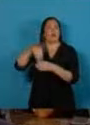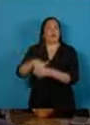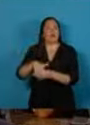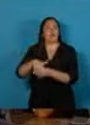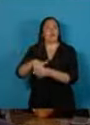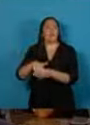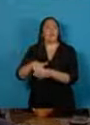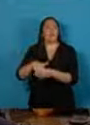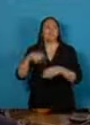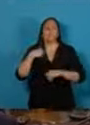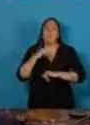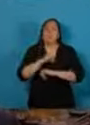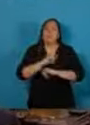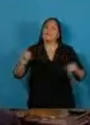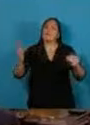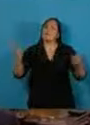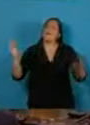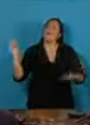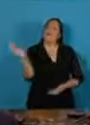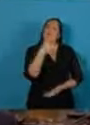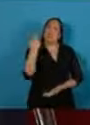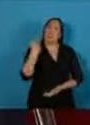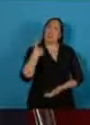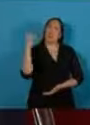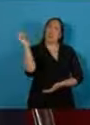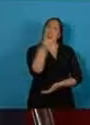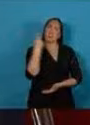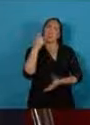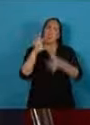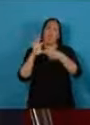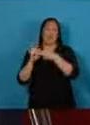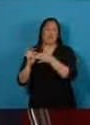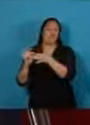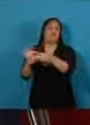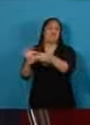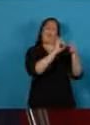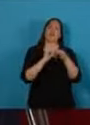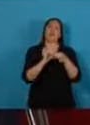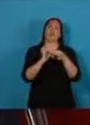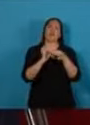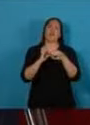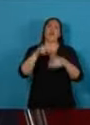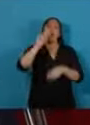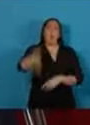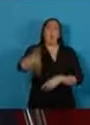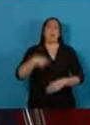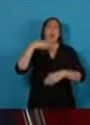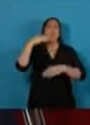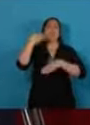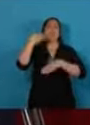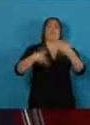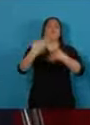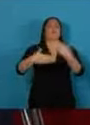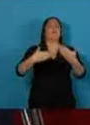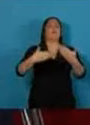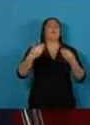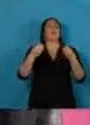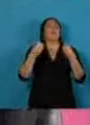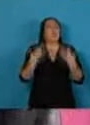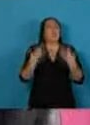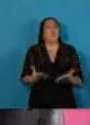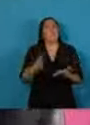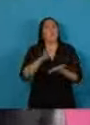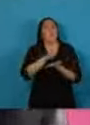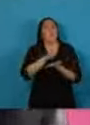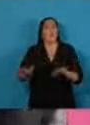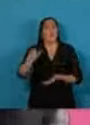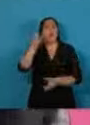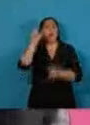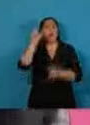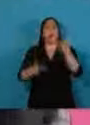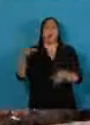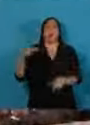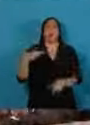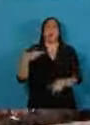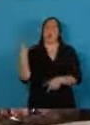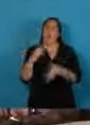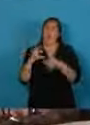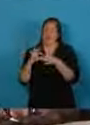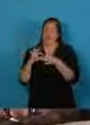convocar a la unidad de toda la Argentina, en pos de la construcción de un nuevo contrato ciudadano-social.